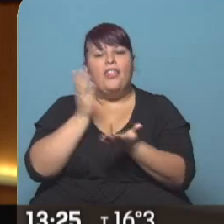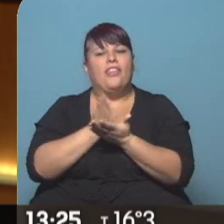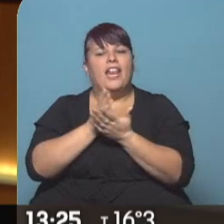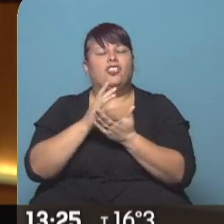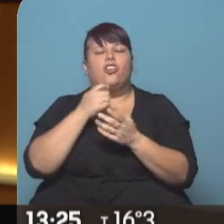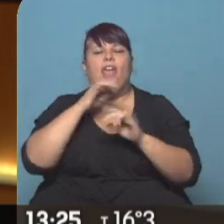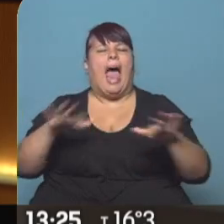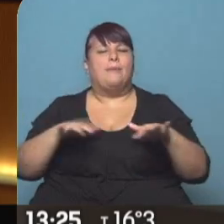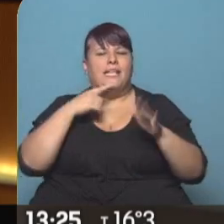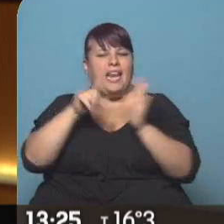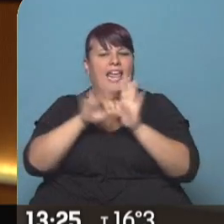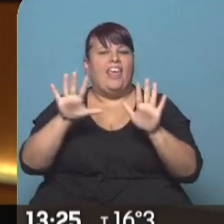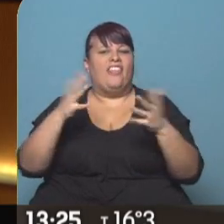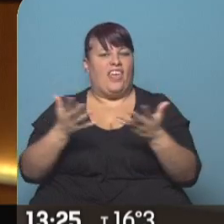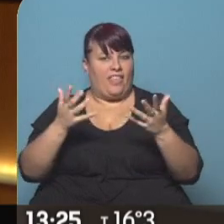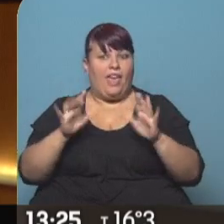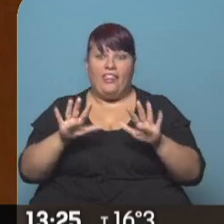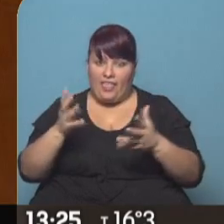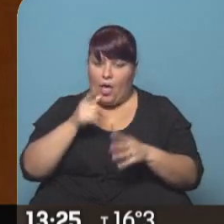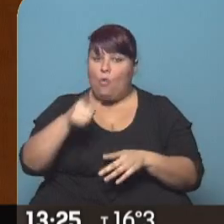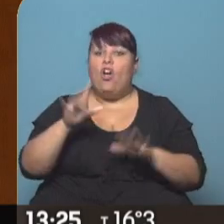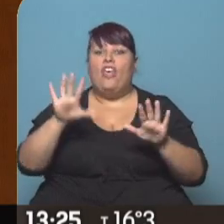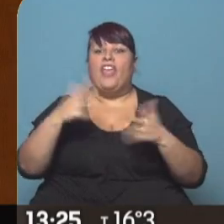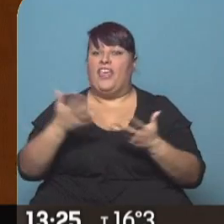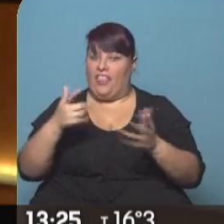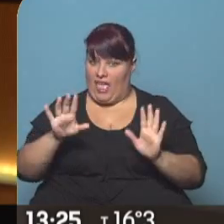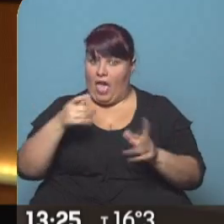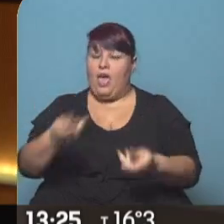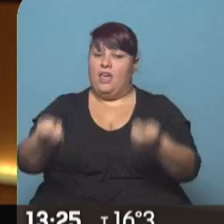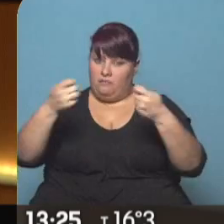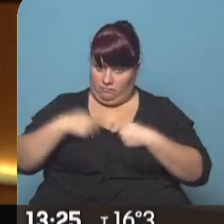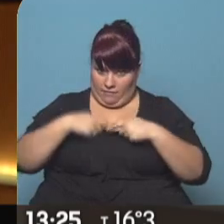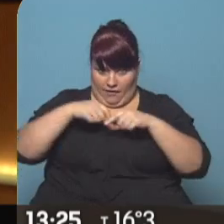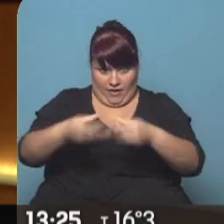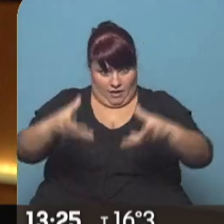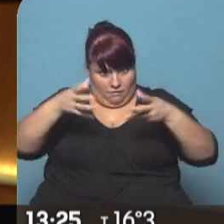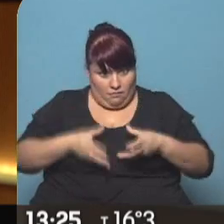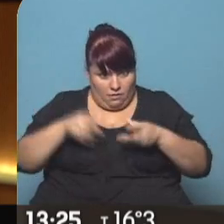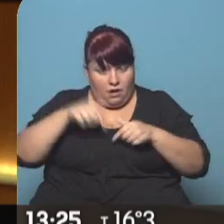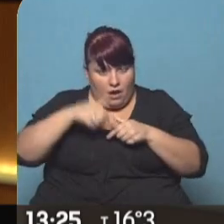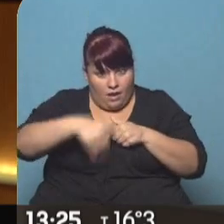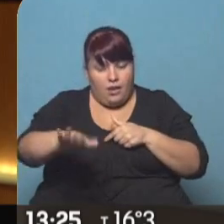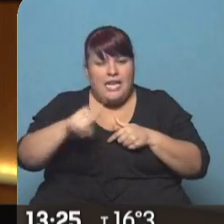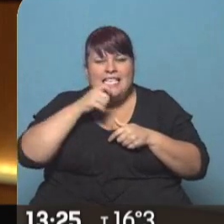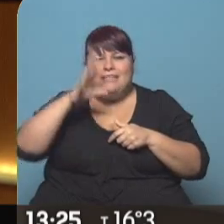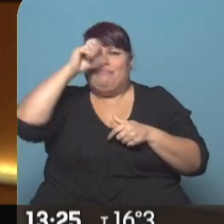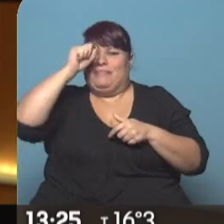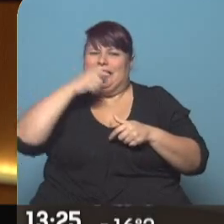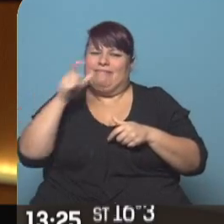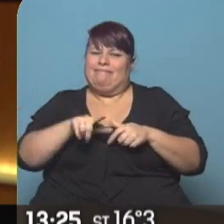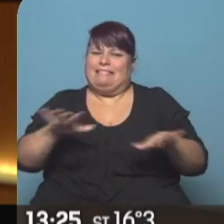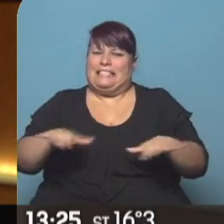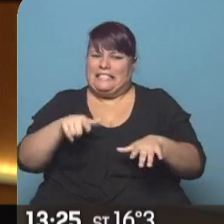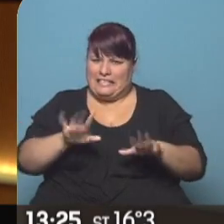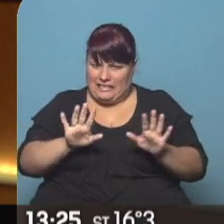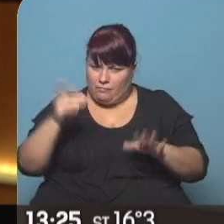de arrepentimiento que establece la ley es 10 días. 10 días tenemos. O tenés 10 días. Lo recibís a partir de la fecha de recepción y es de arrepentimiento. Esto es un tema muy